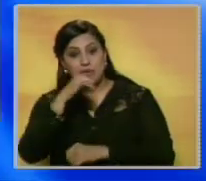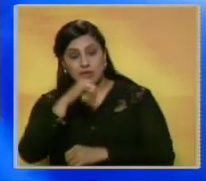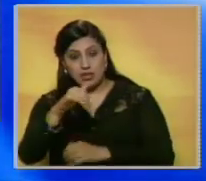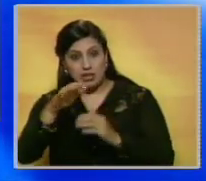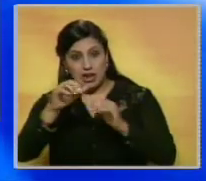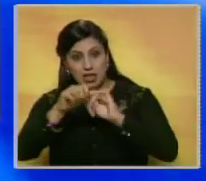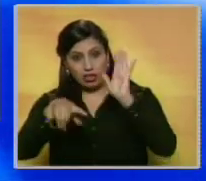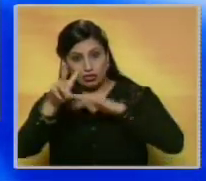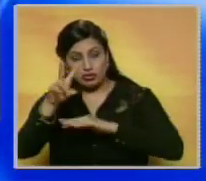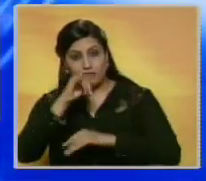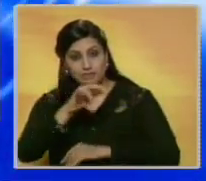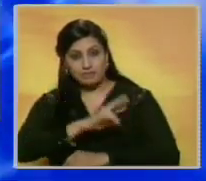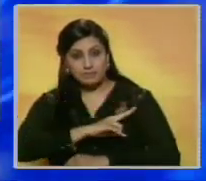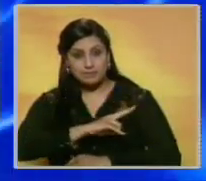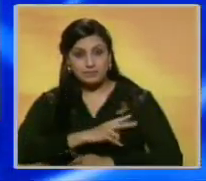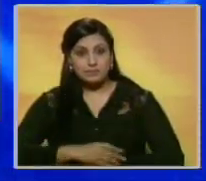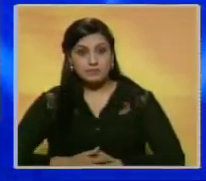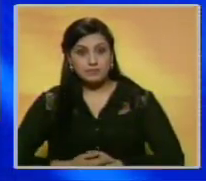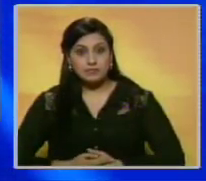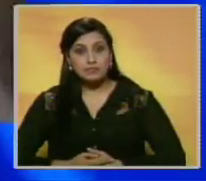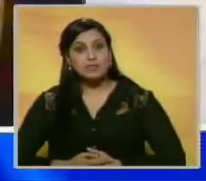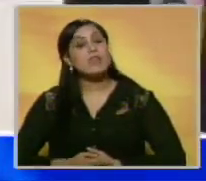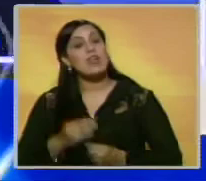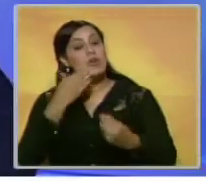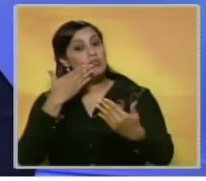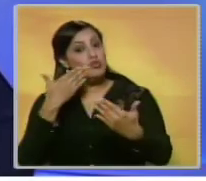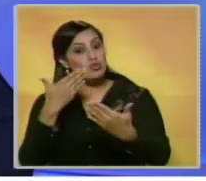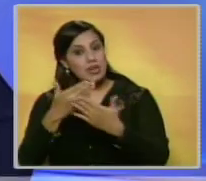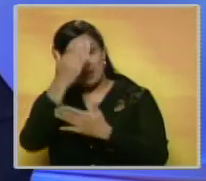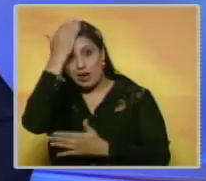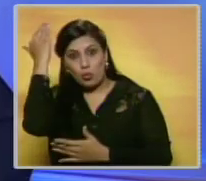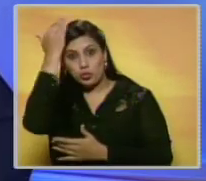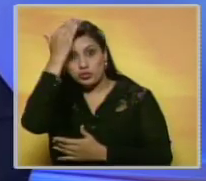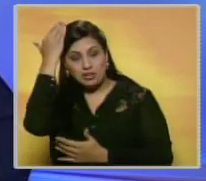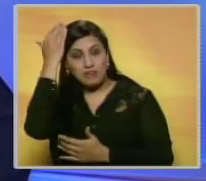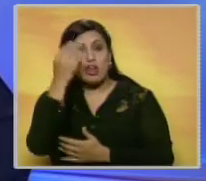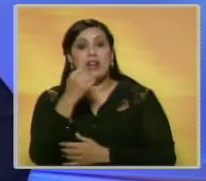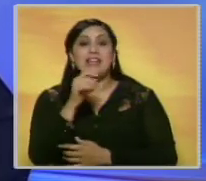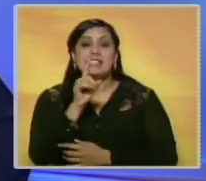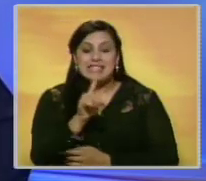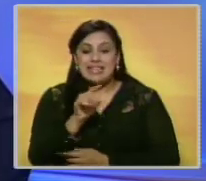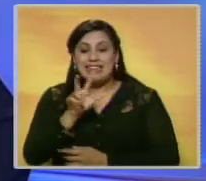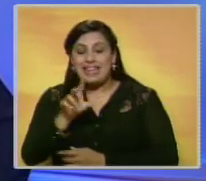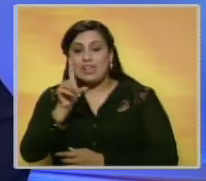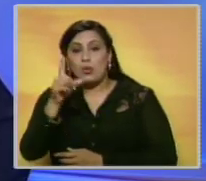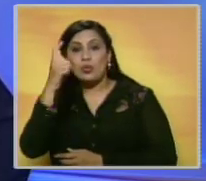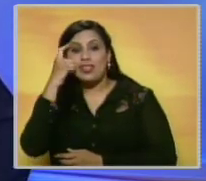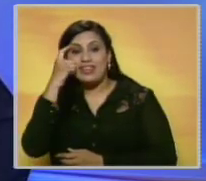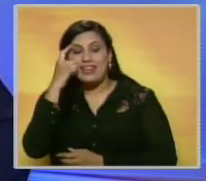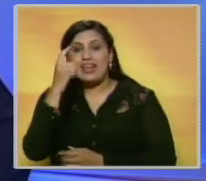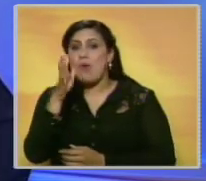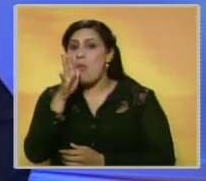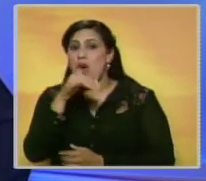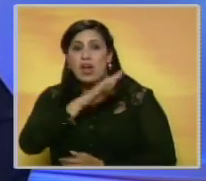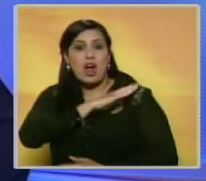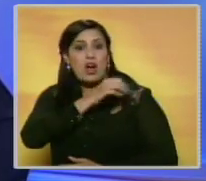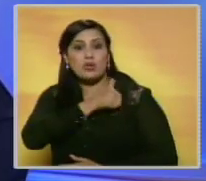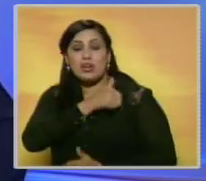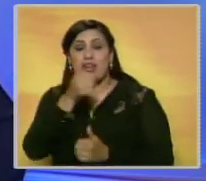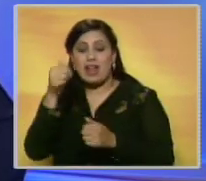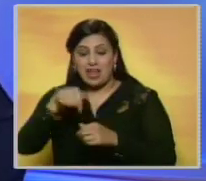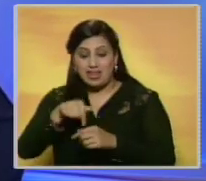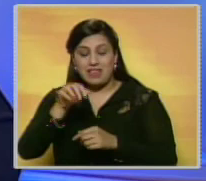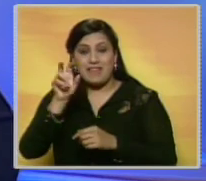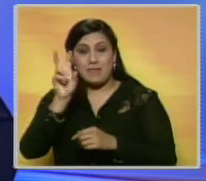emisión meridiana de su noticiero Benevisión. Muchísimas gracias, Gustavo. 231 días han pasado sin que las autoridades, tanto